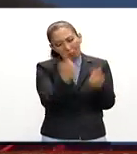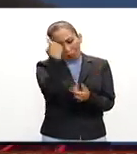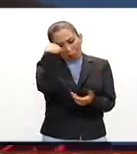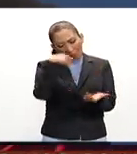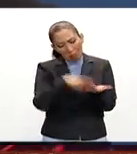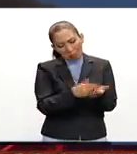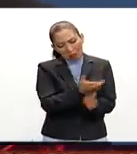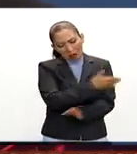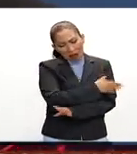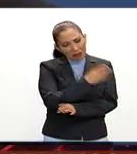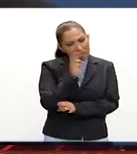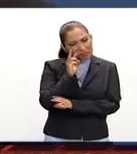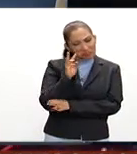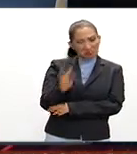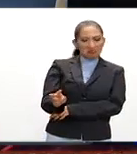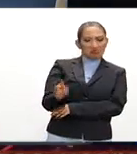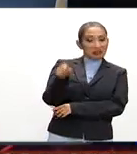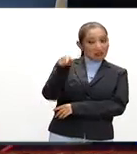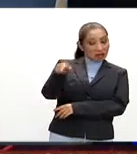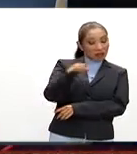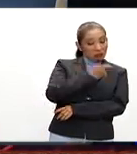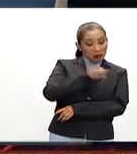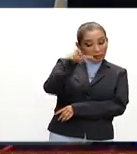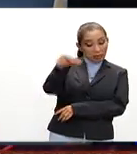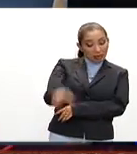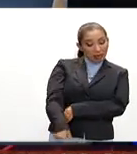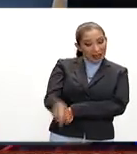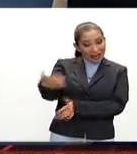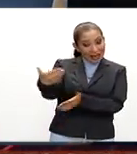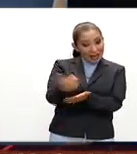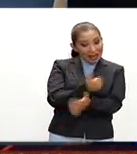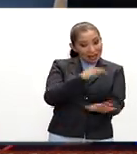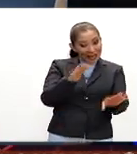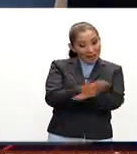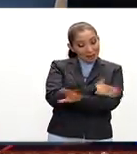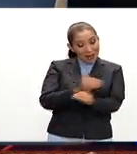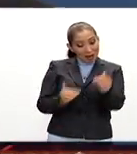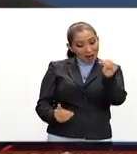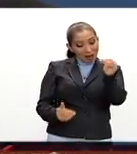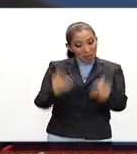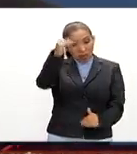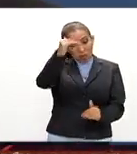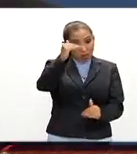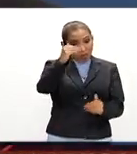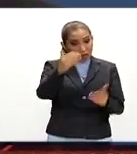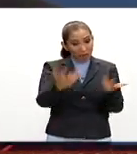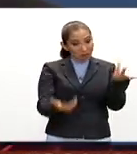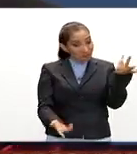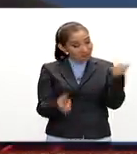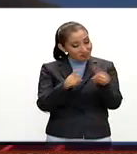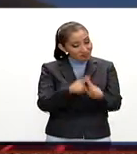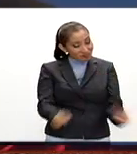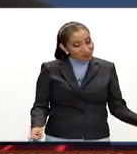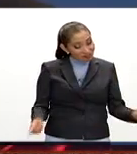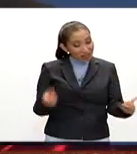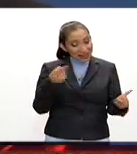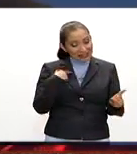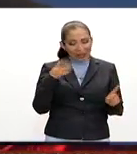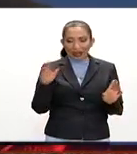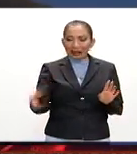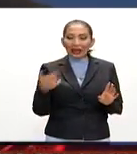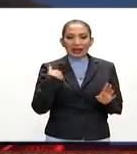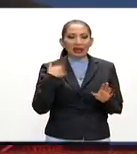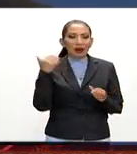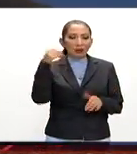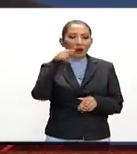del debate era, por supuesto, si tenía las posibilidades de cambiar la trayectoria de la campaña. Obviamente, la trayectoria